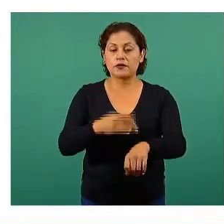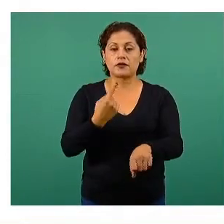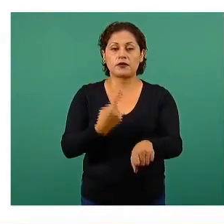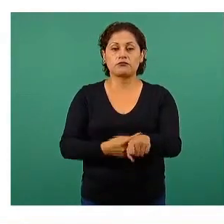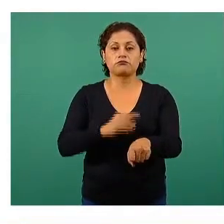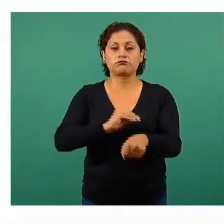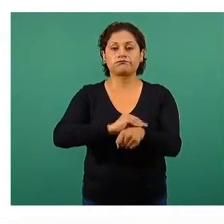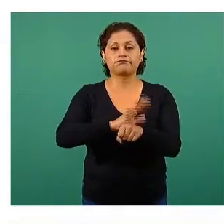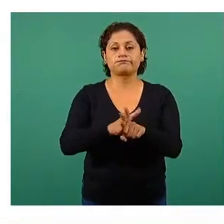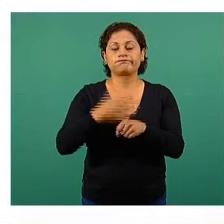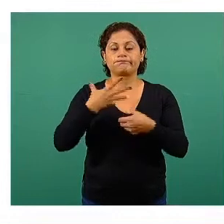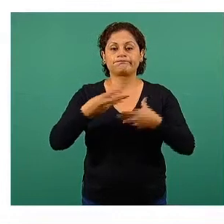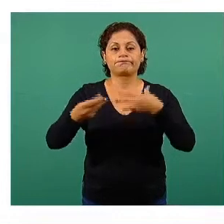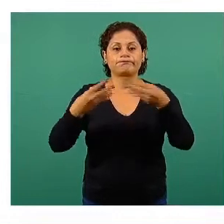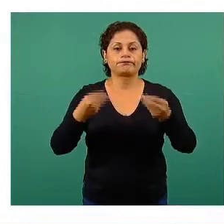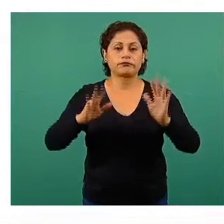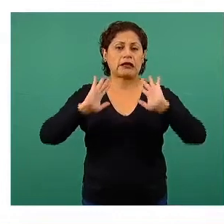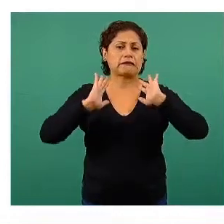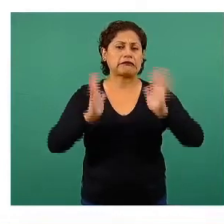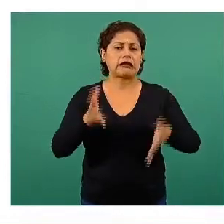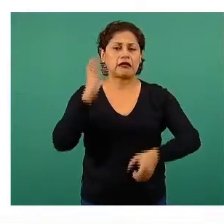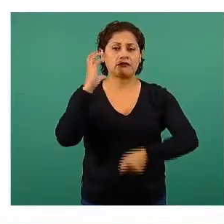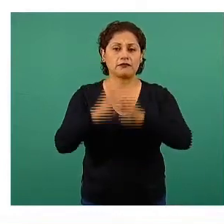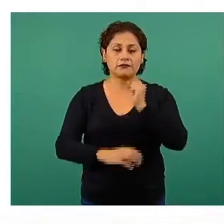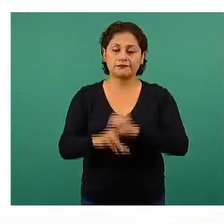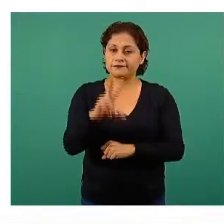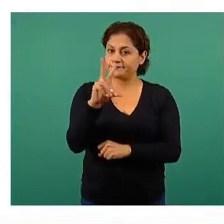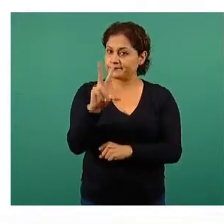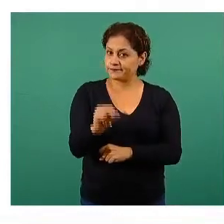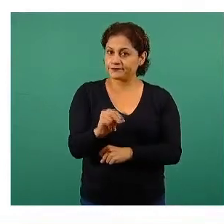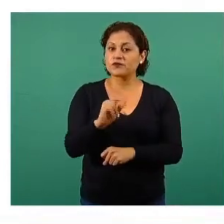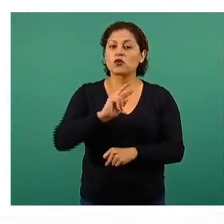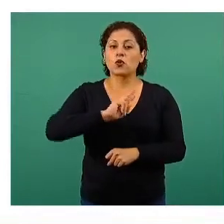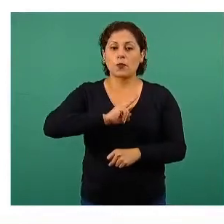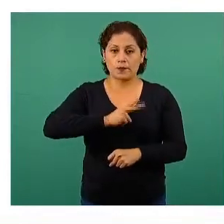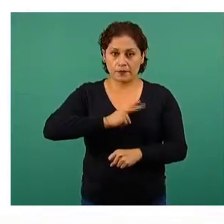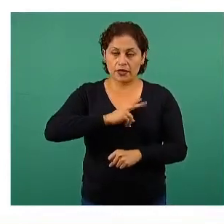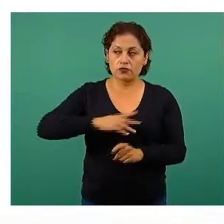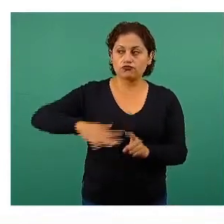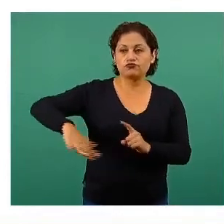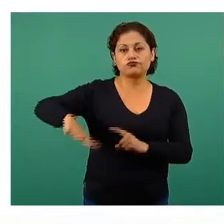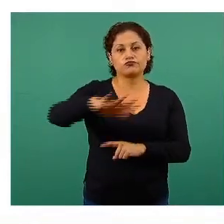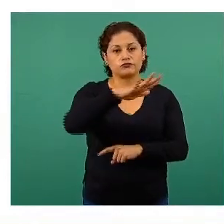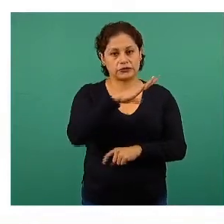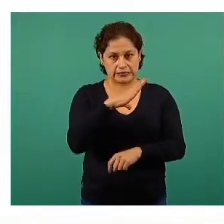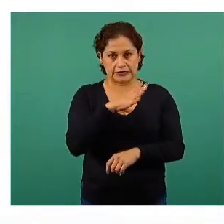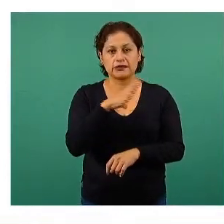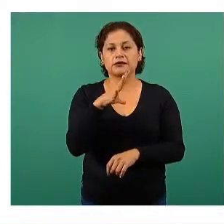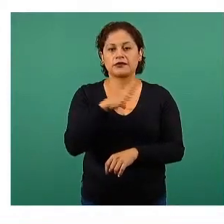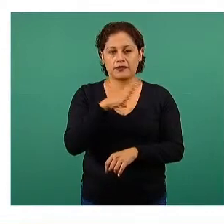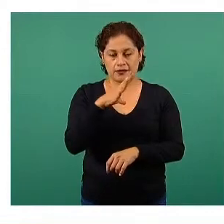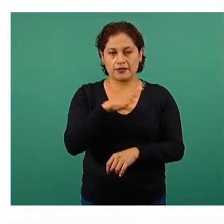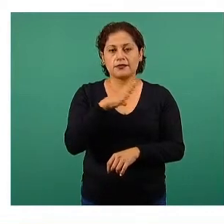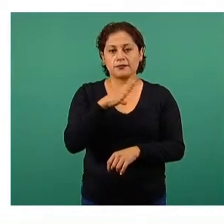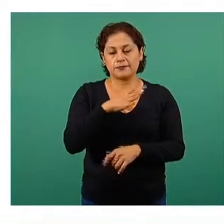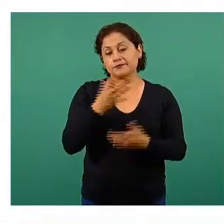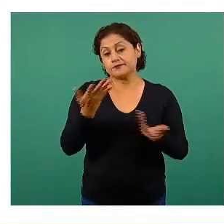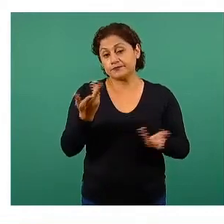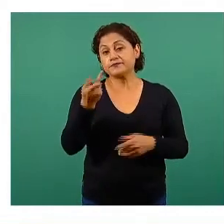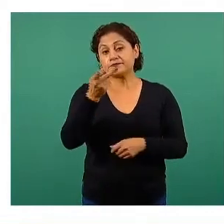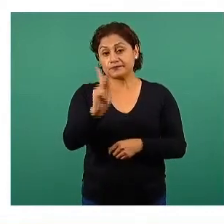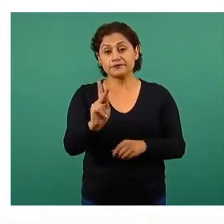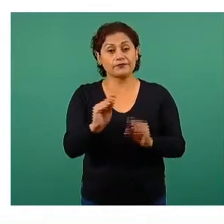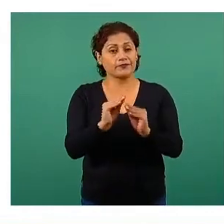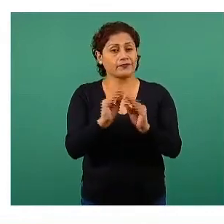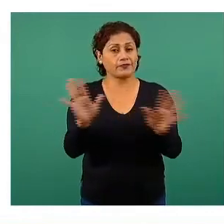El virus continúa entre nosotros, el virus llegó para quedarse, afortunadamente sí hay un descenso en el